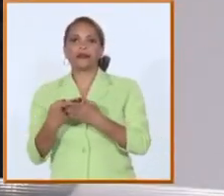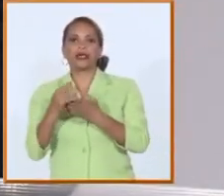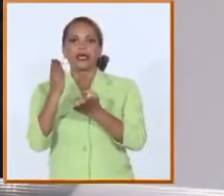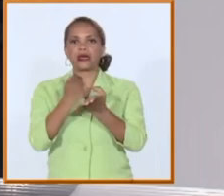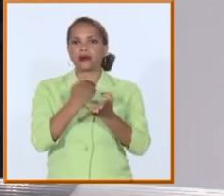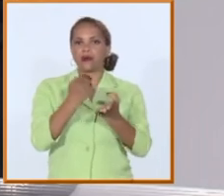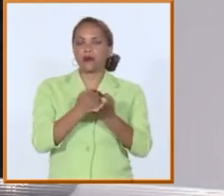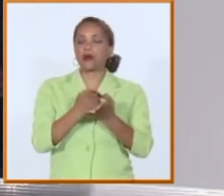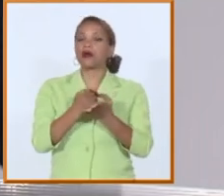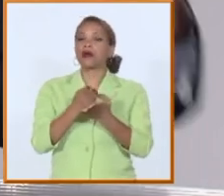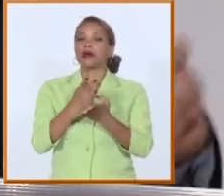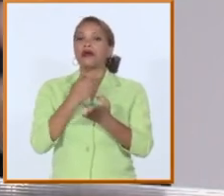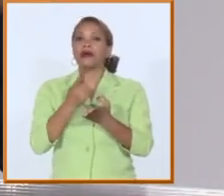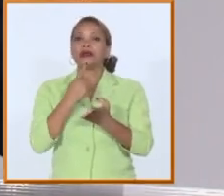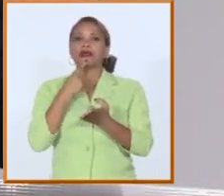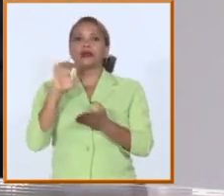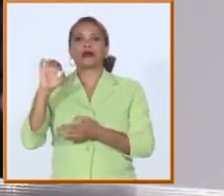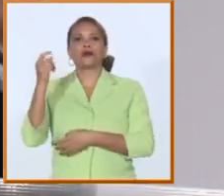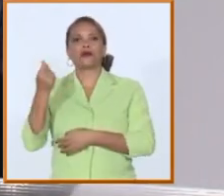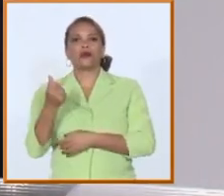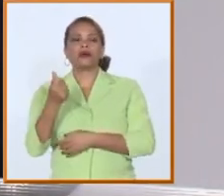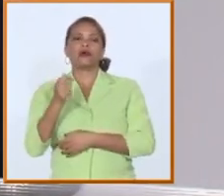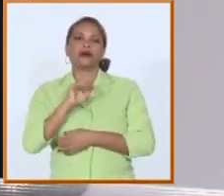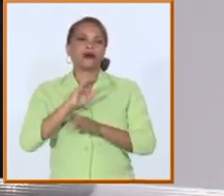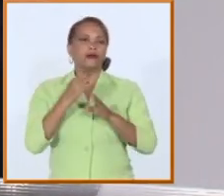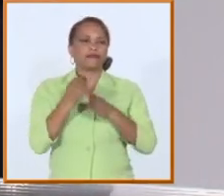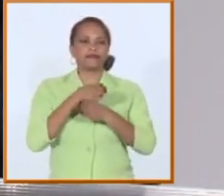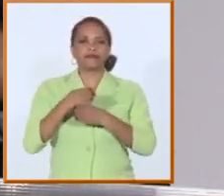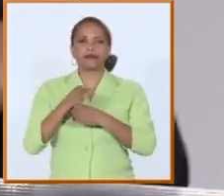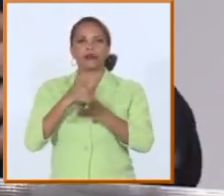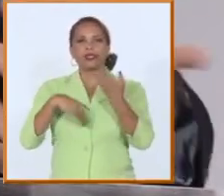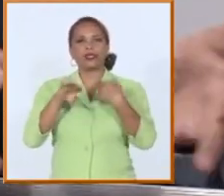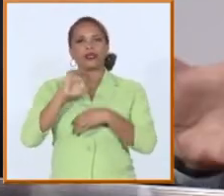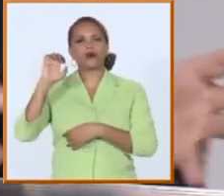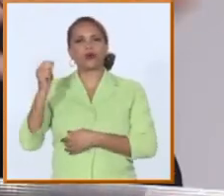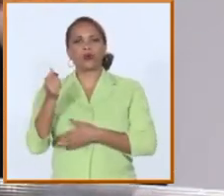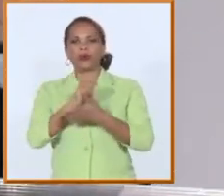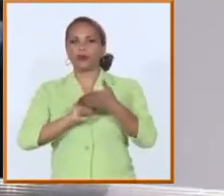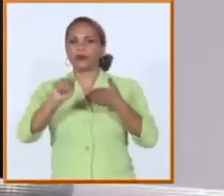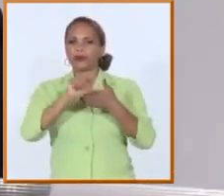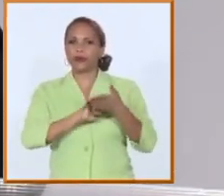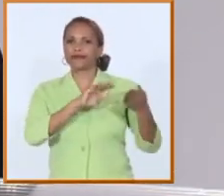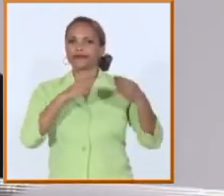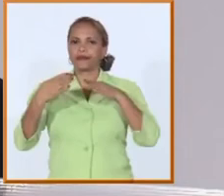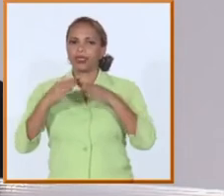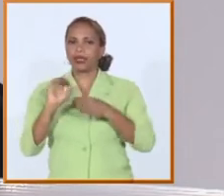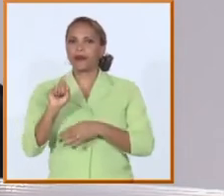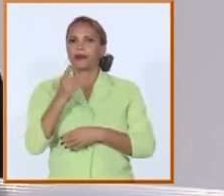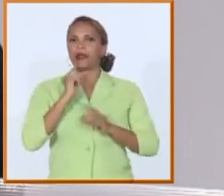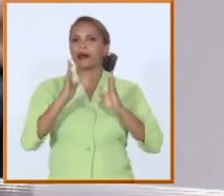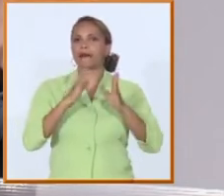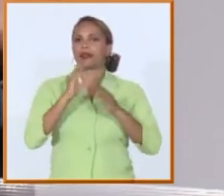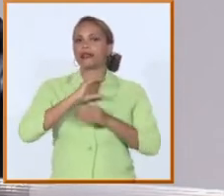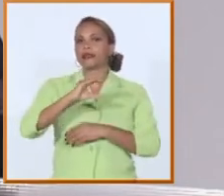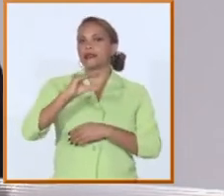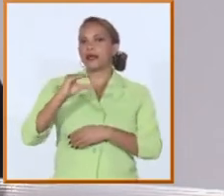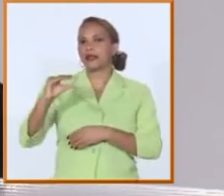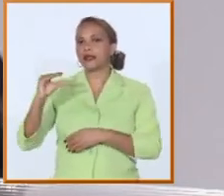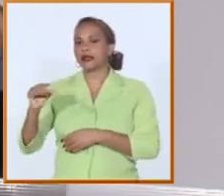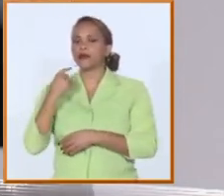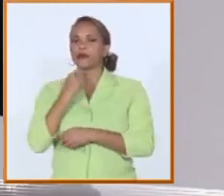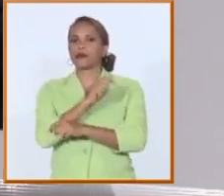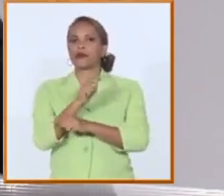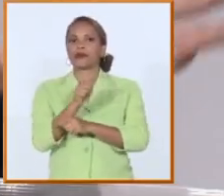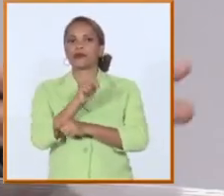manejan estos temas financieros el MFP el Ministerio de Economía y Planificación ya hemos discutido la primera versión del plan y presupuesto para el 2024